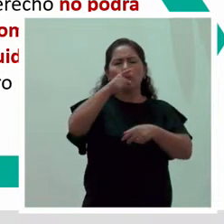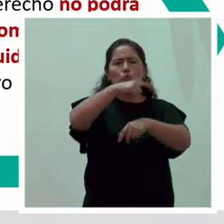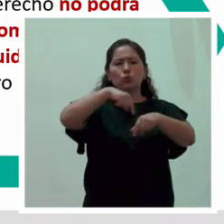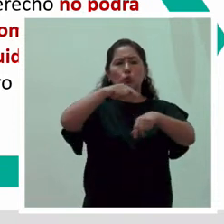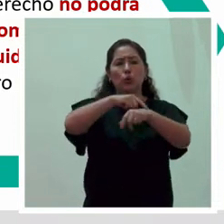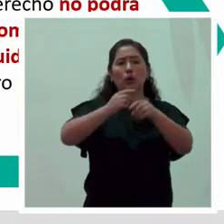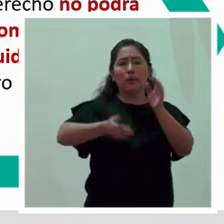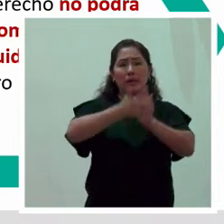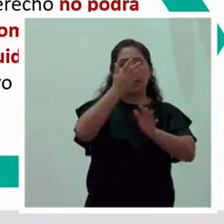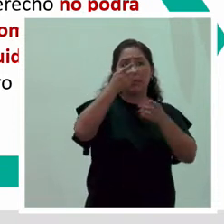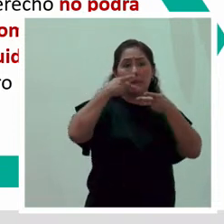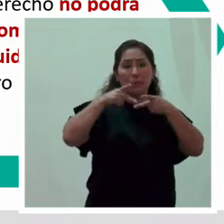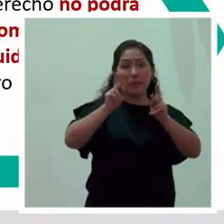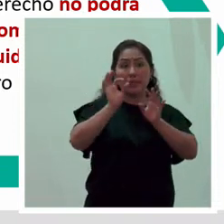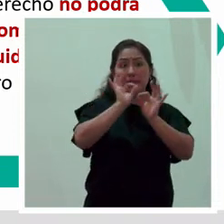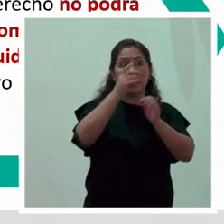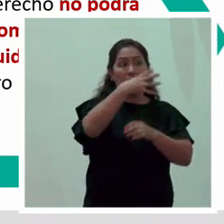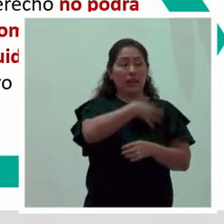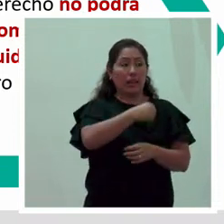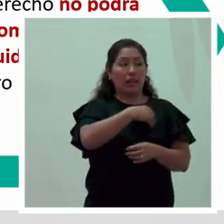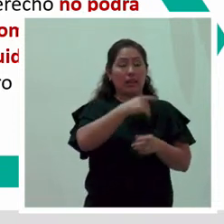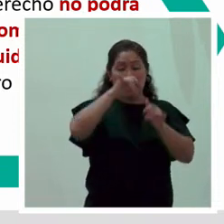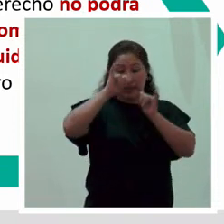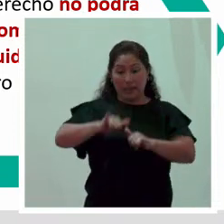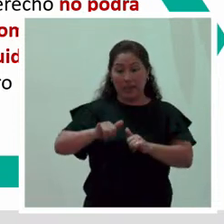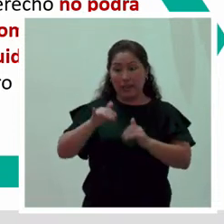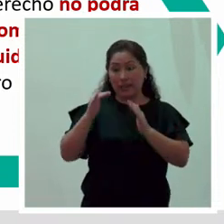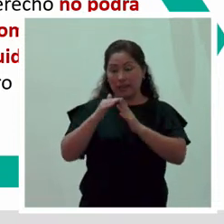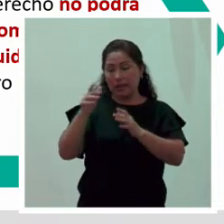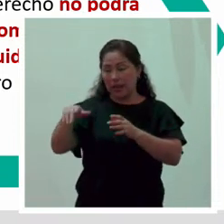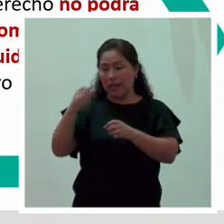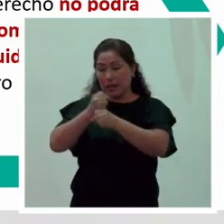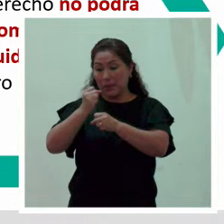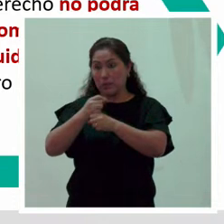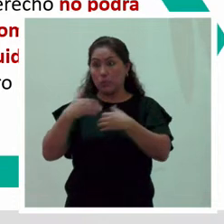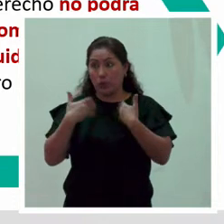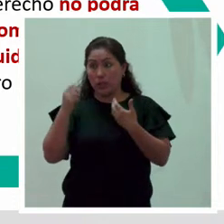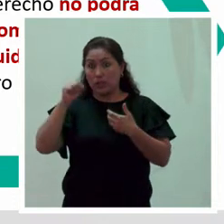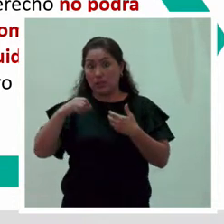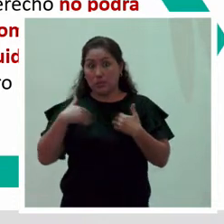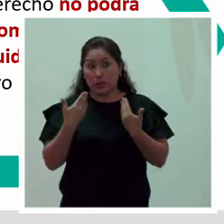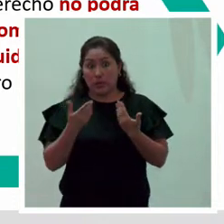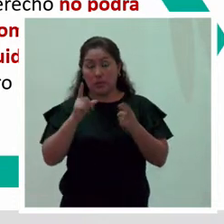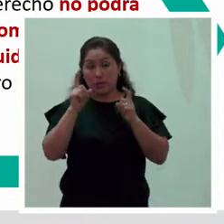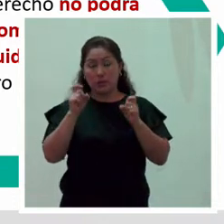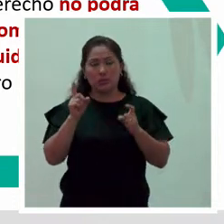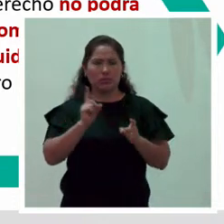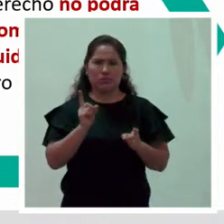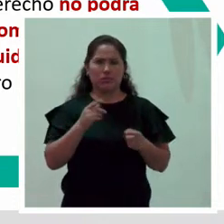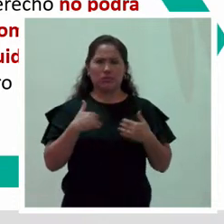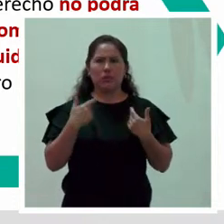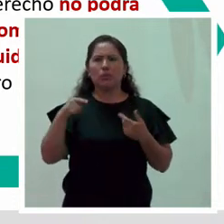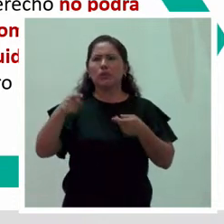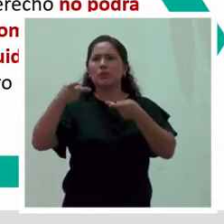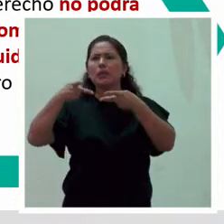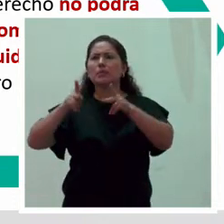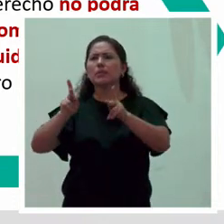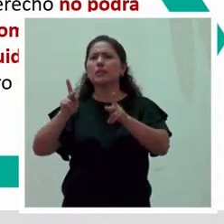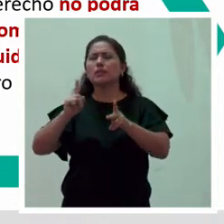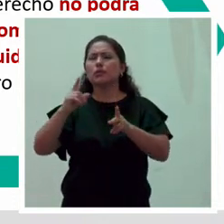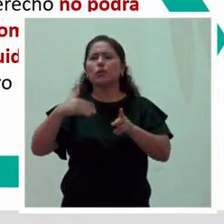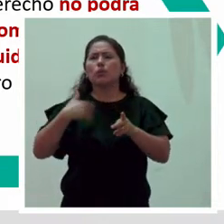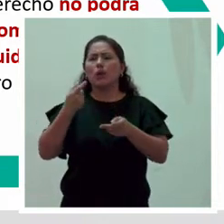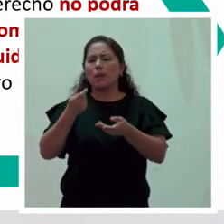que no vas a salir por permiso de lactancia. ¿Lo puede hacer? No. ¿Por qué? Porque este permiso no puede